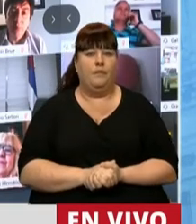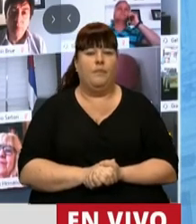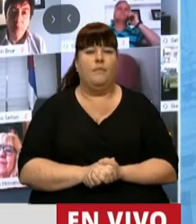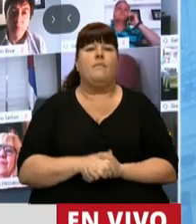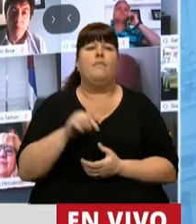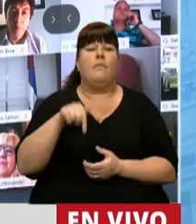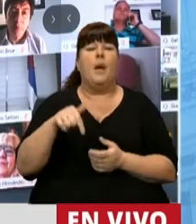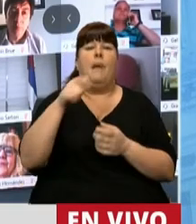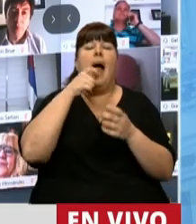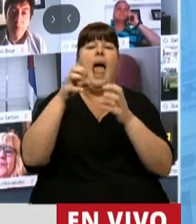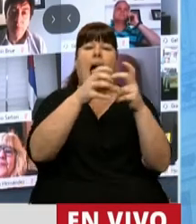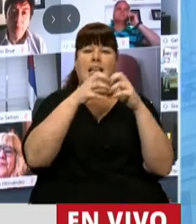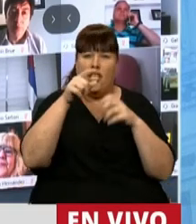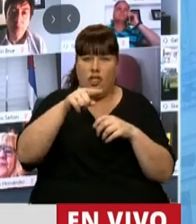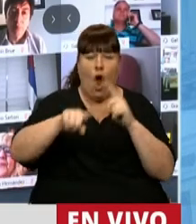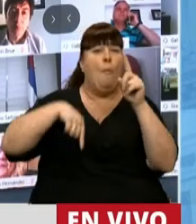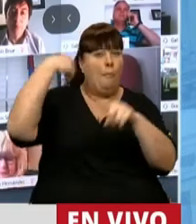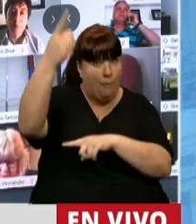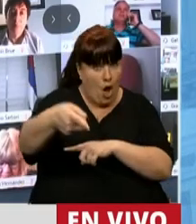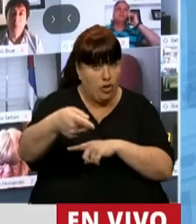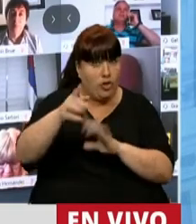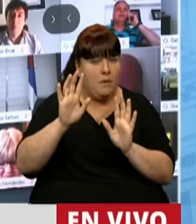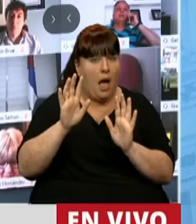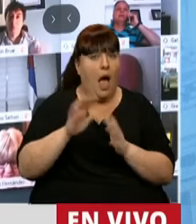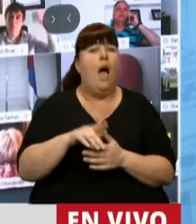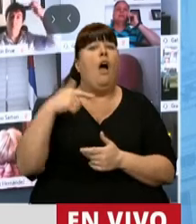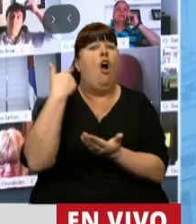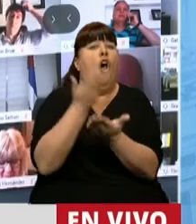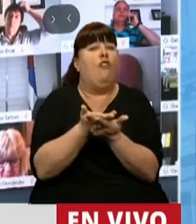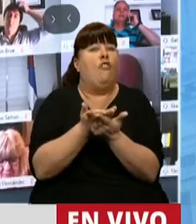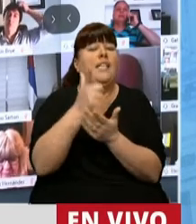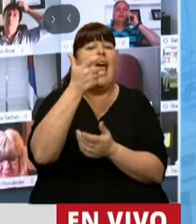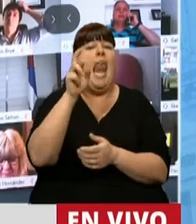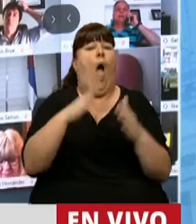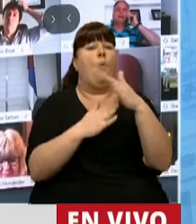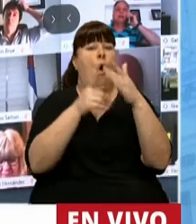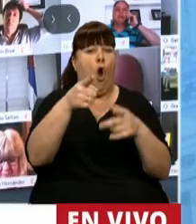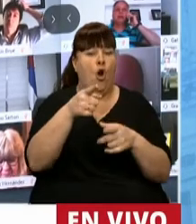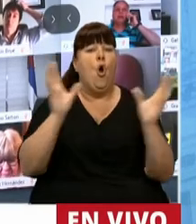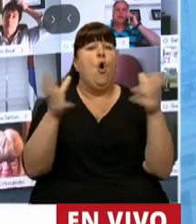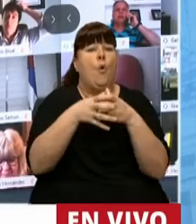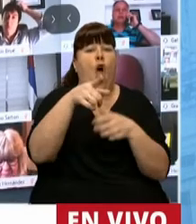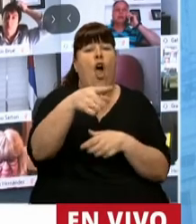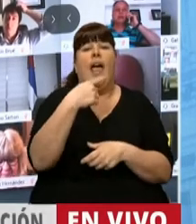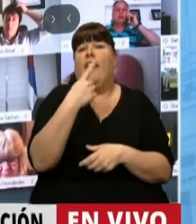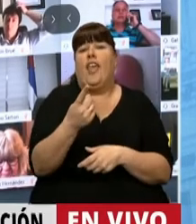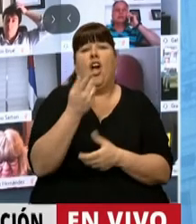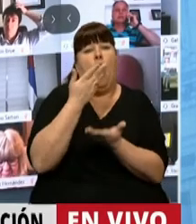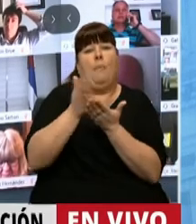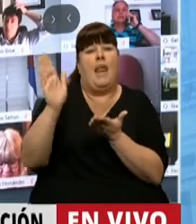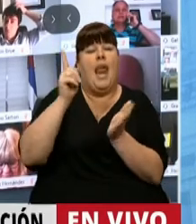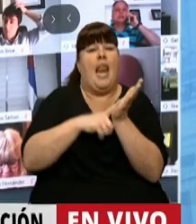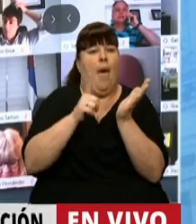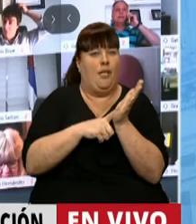El tratamiento para ser tratado en la próxima sesión fue ofrecido en labor parlamentaria. Su bloque decidió pedir el